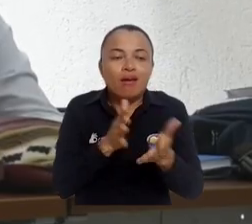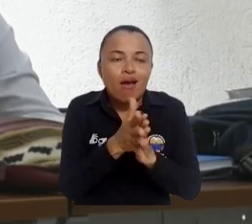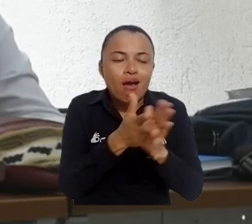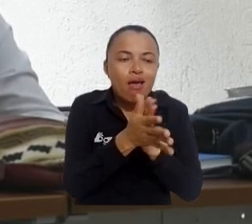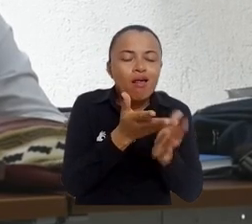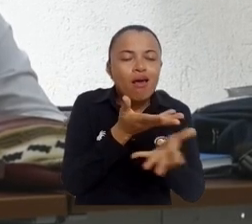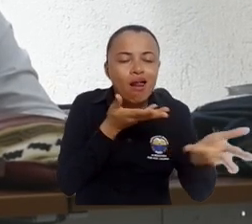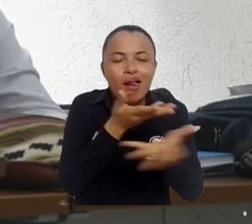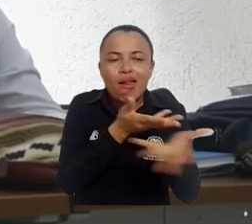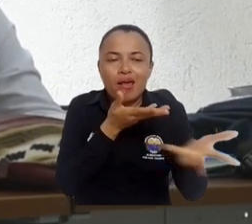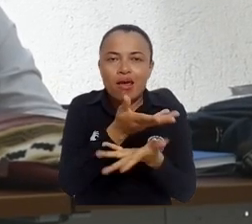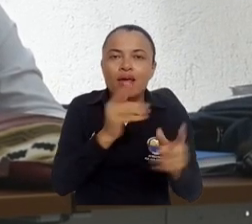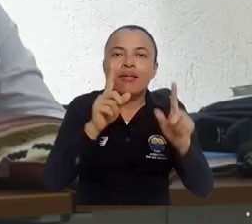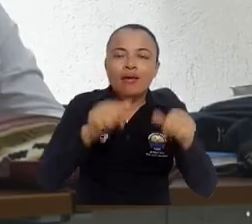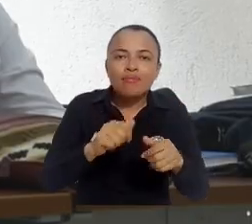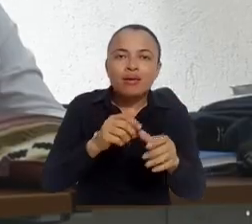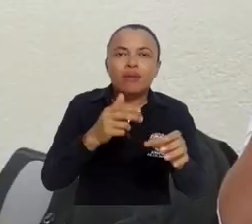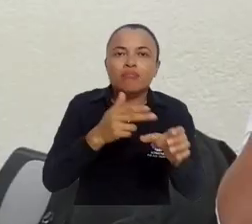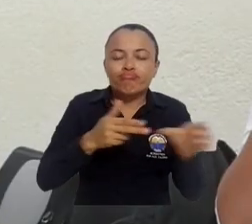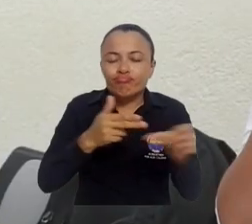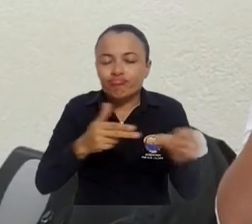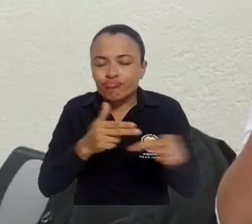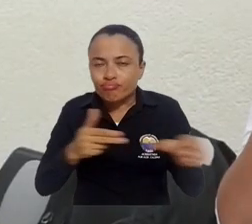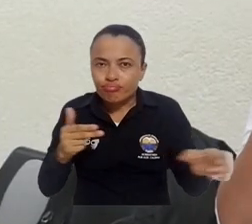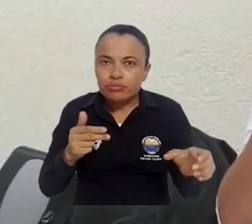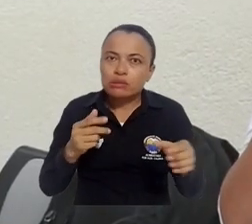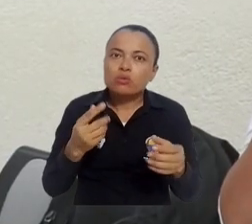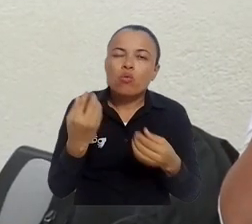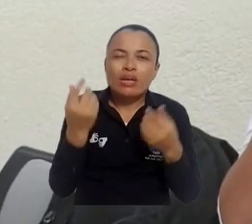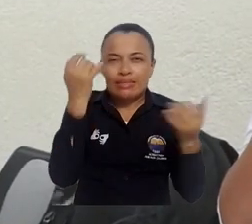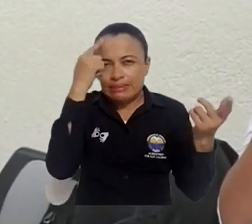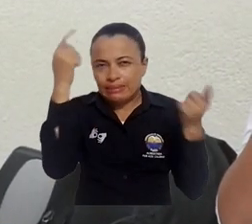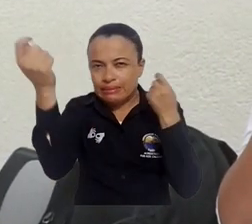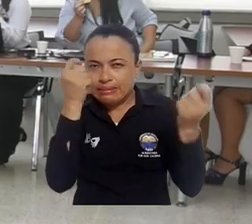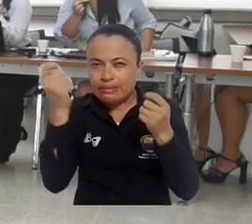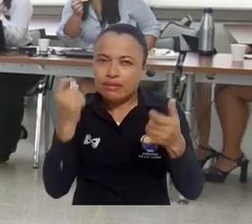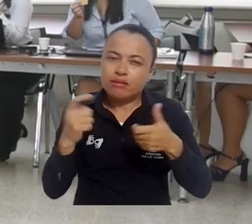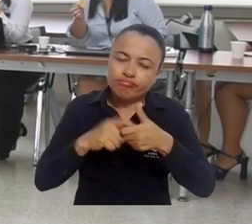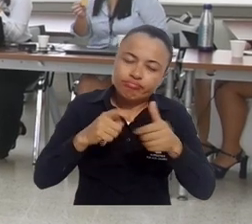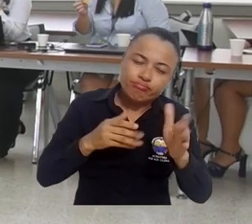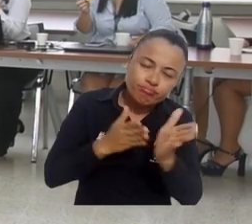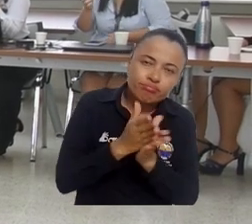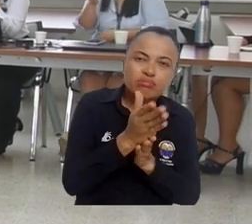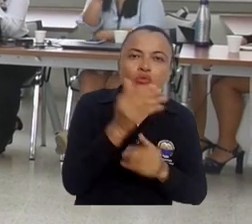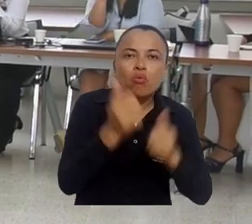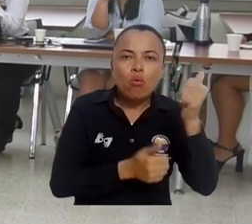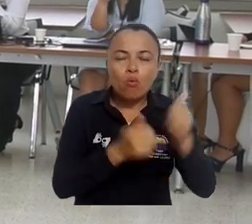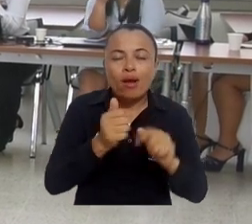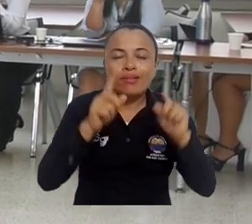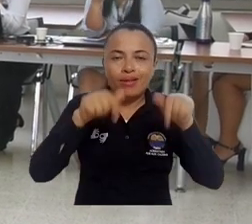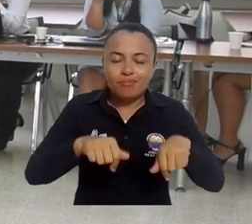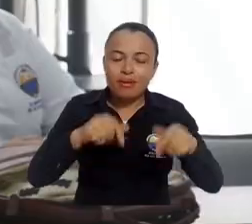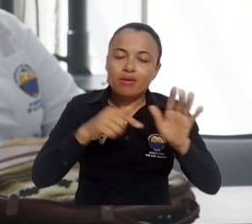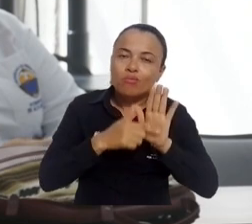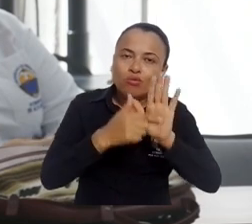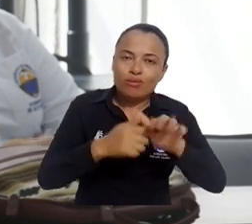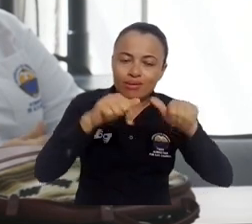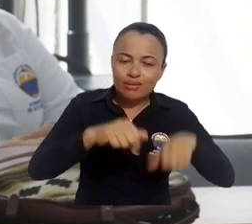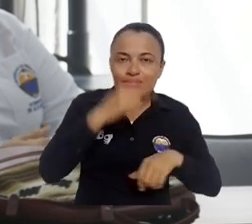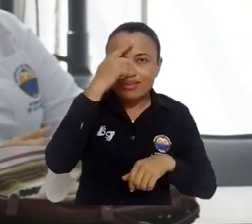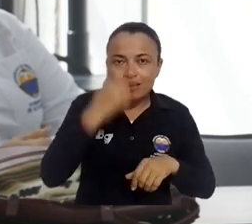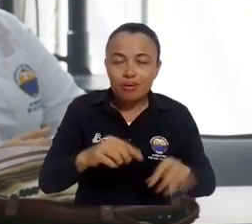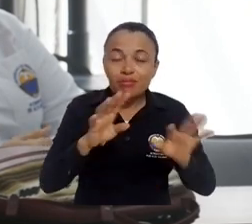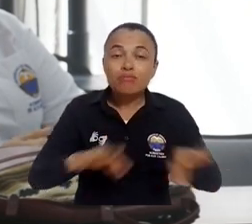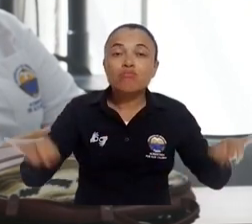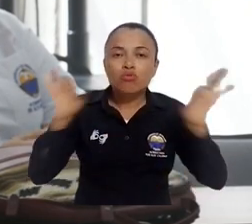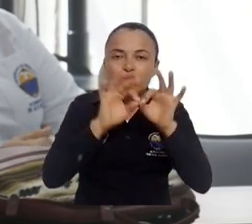materia de salud mental y de exerción. Asimismo, sentar un precedente en Santa Marta y el Magdalena sobre la necesidad de unir fuerzas para